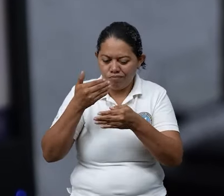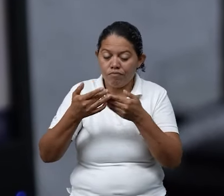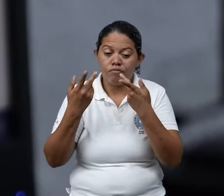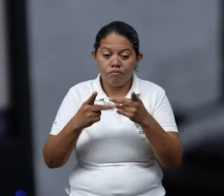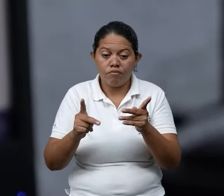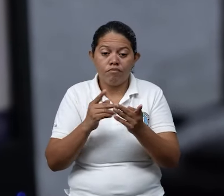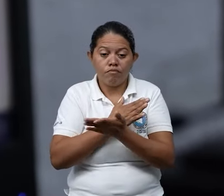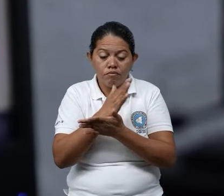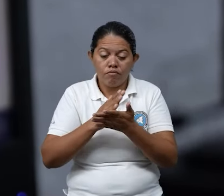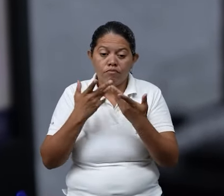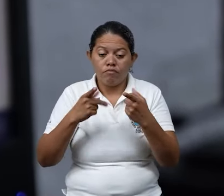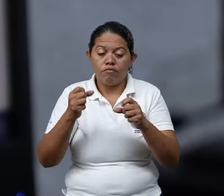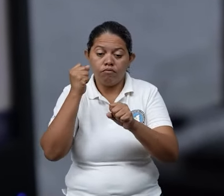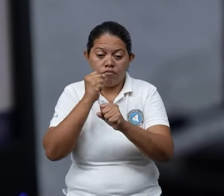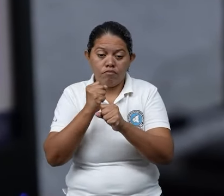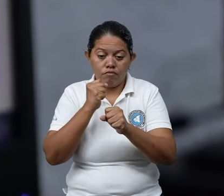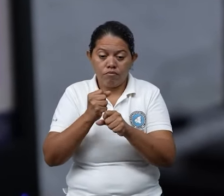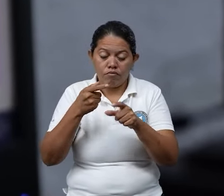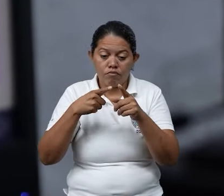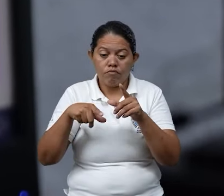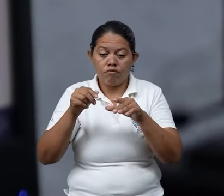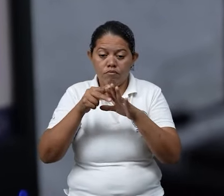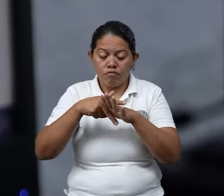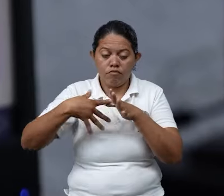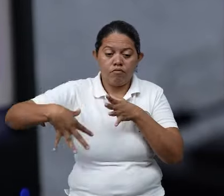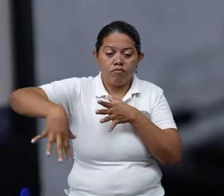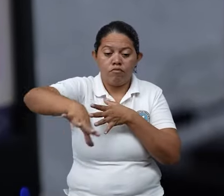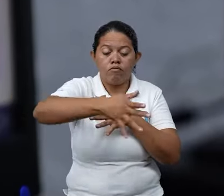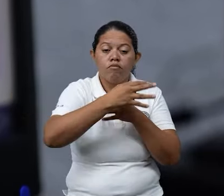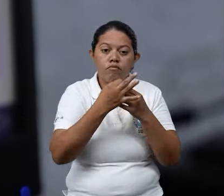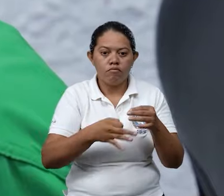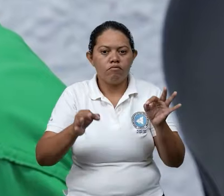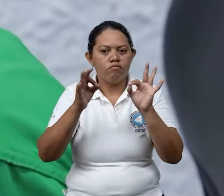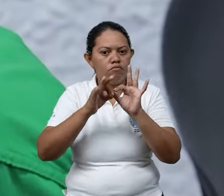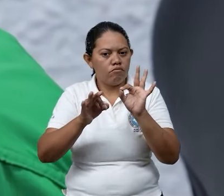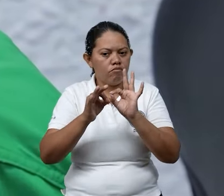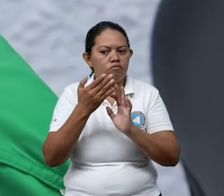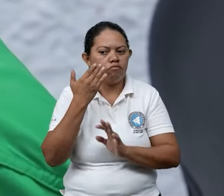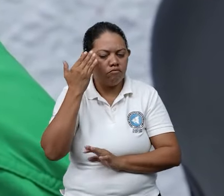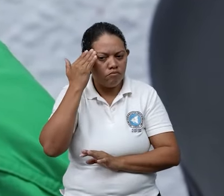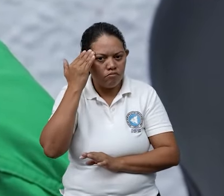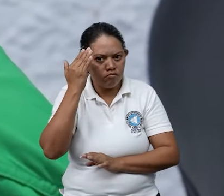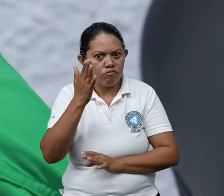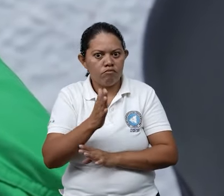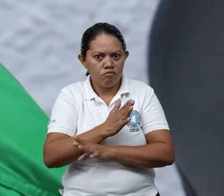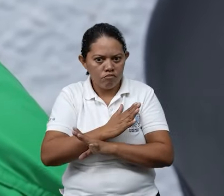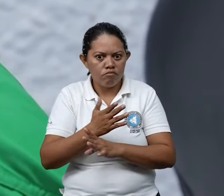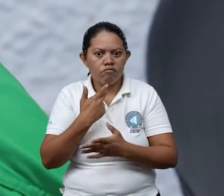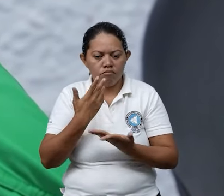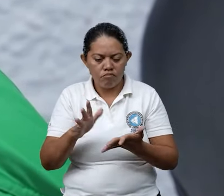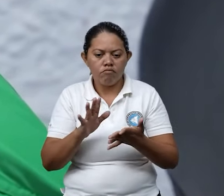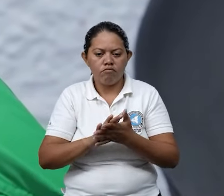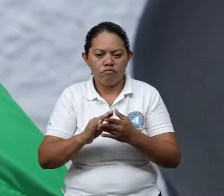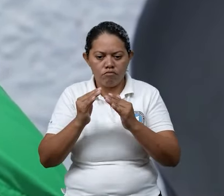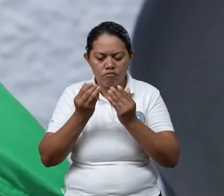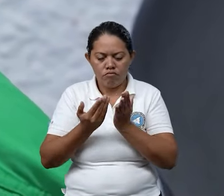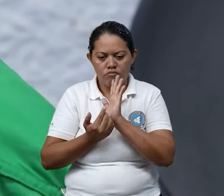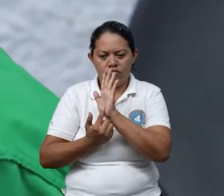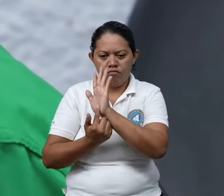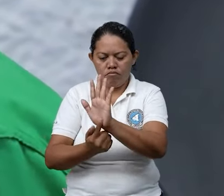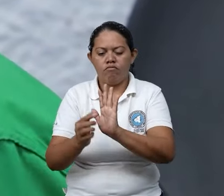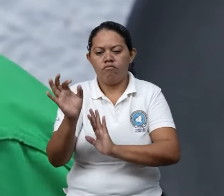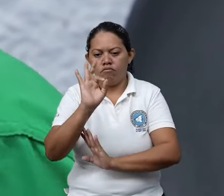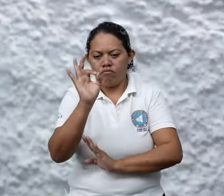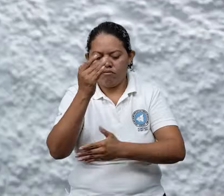para los inspectores en el trabajo de campo ¿Por qué? Porque es una herramienta como bien lo dije anteriormente que te presenta muchas